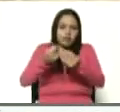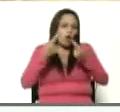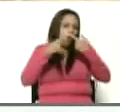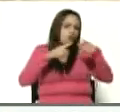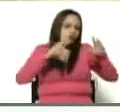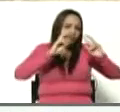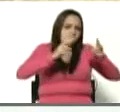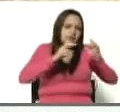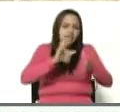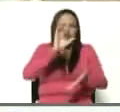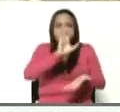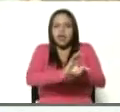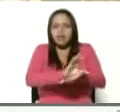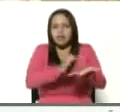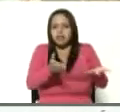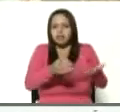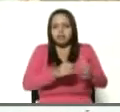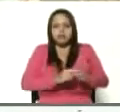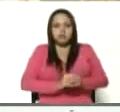ciudades